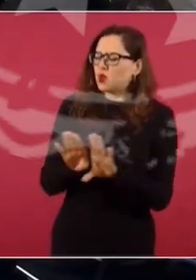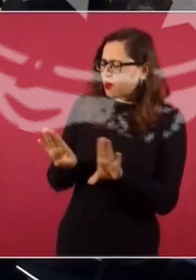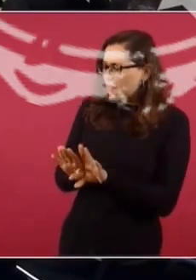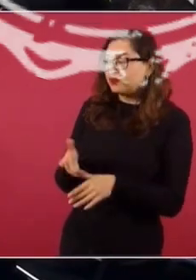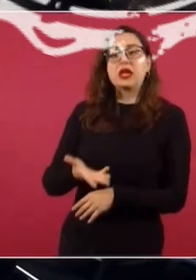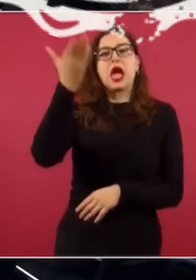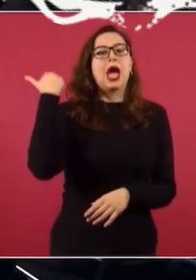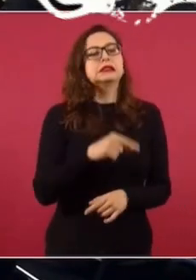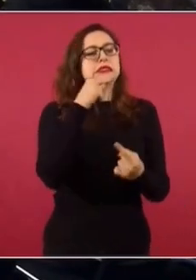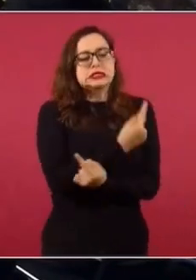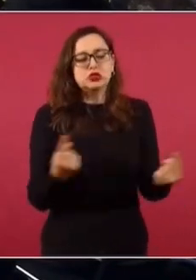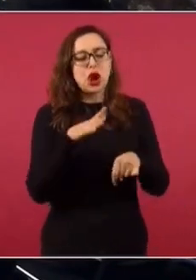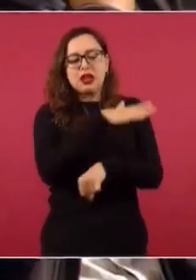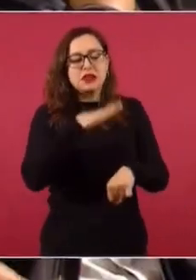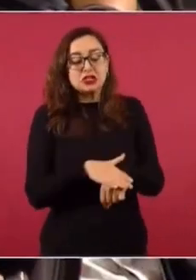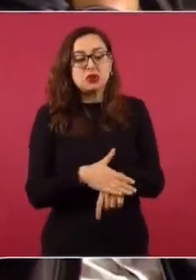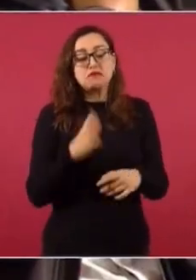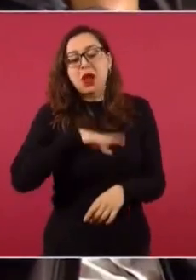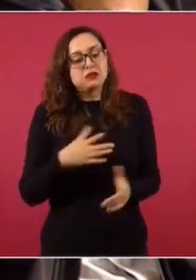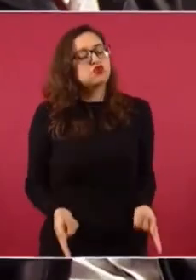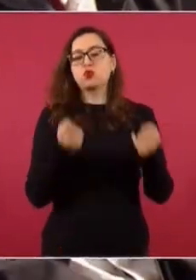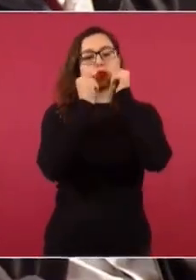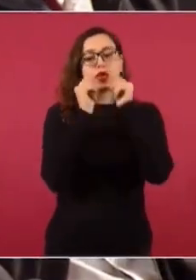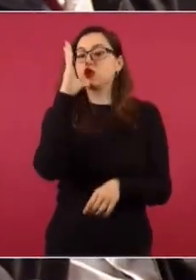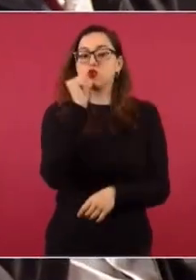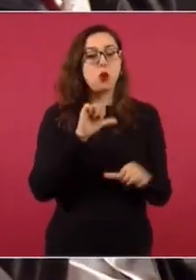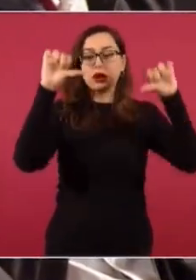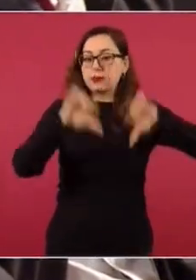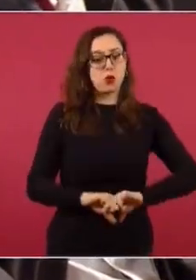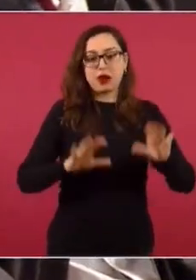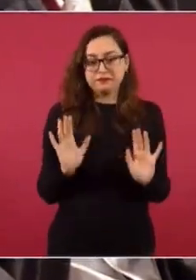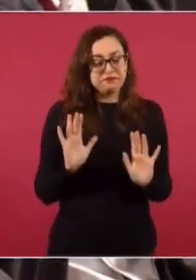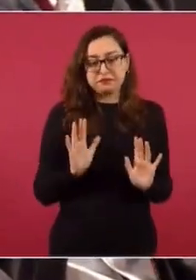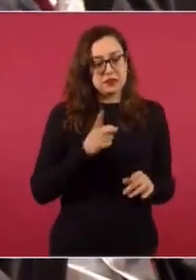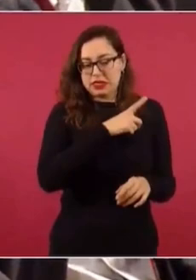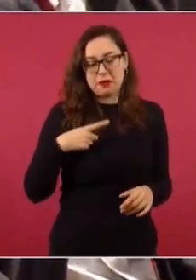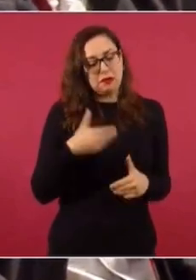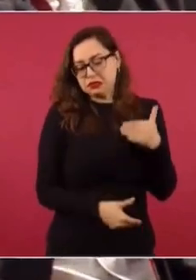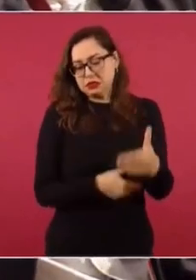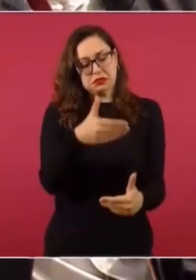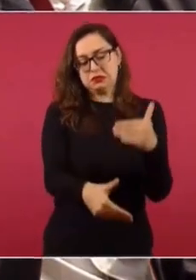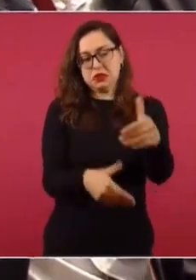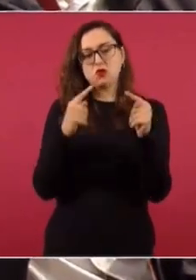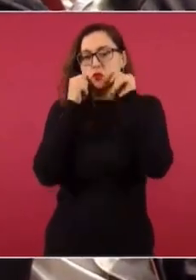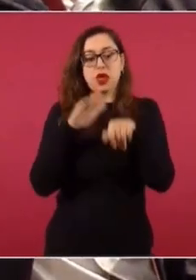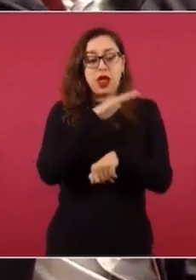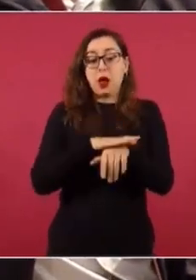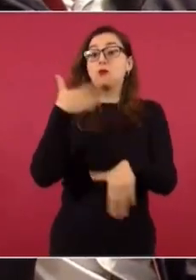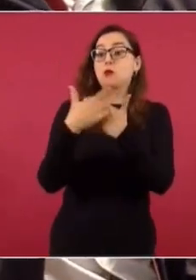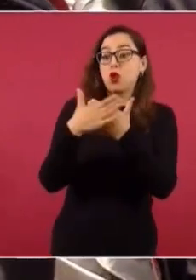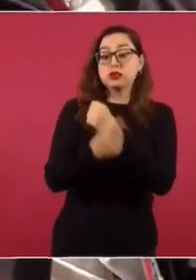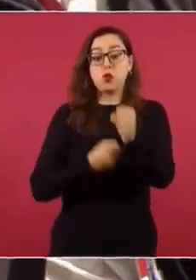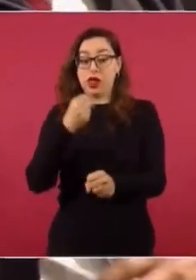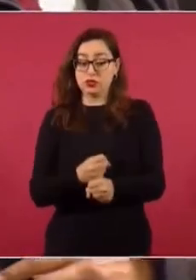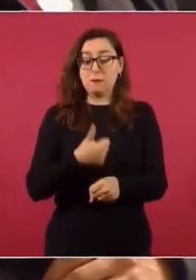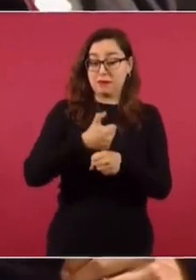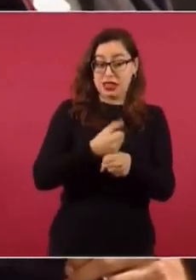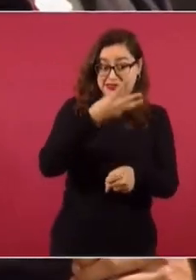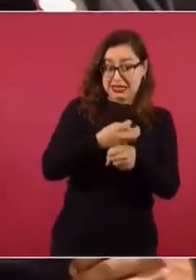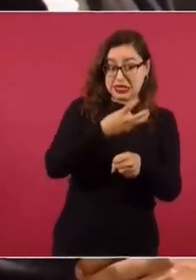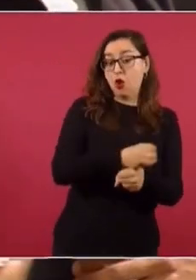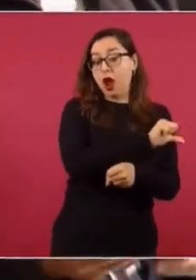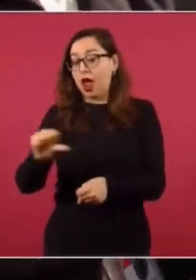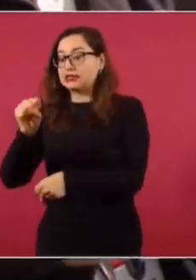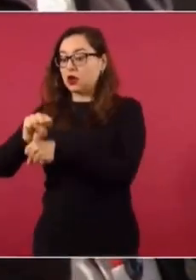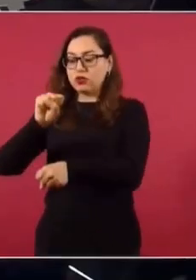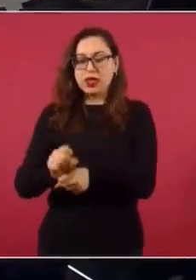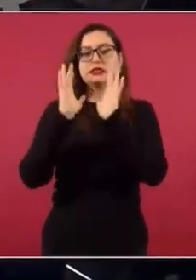De poder reprobar a los niños, porque supuestamente tienen prohibido los maestros reprobar a los estudiantes. Entonces que ahora a partir del tercer año hasta secundaria ya van a poder evaluarlos y reprobar en caso de que no pasen o